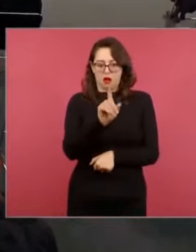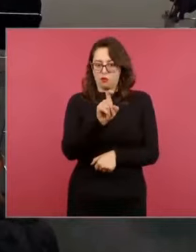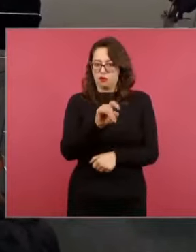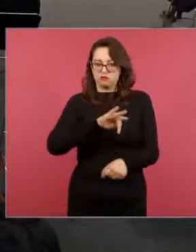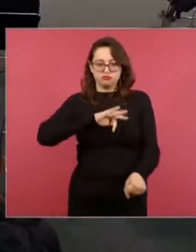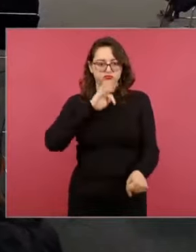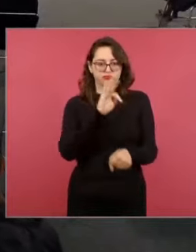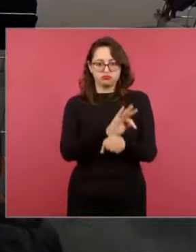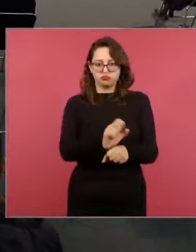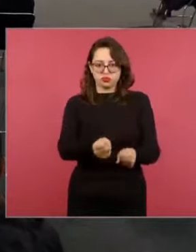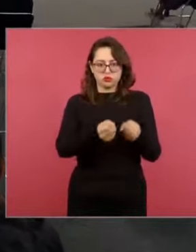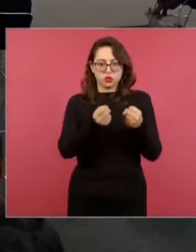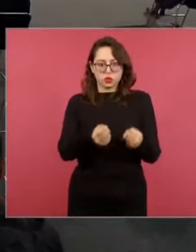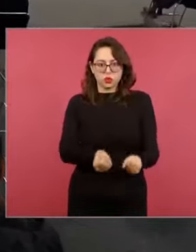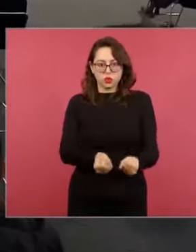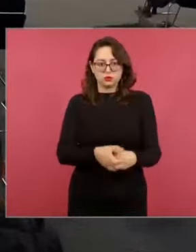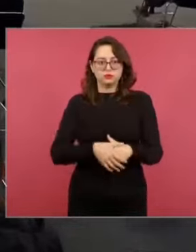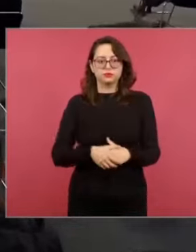gracias. Gracias.